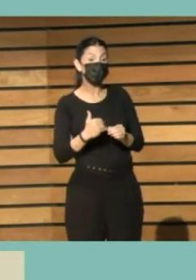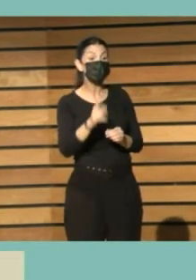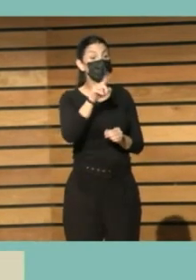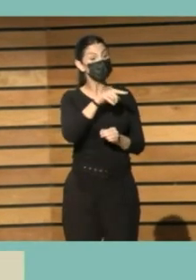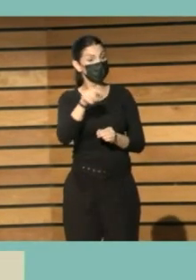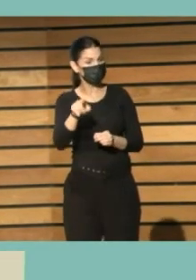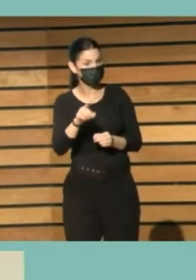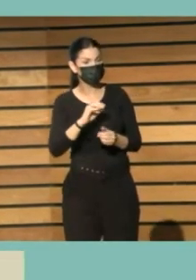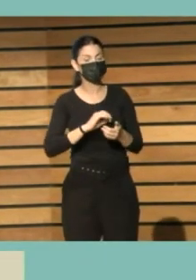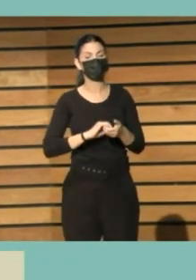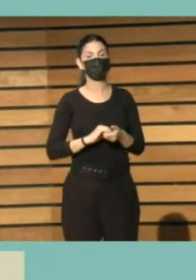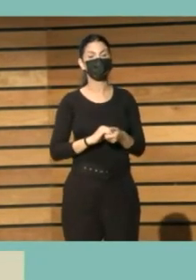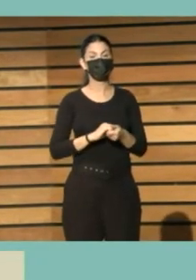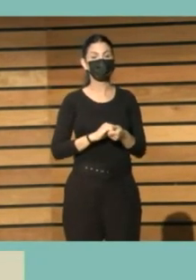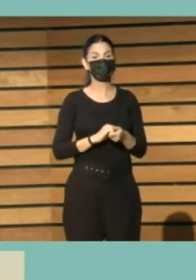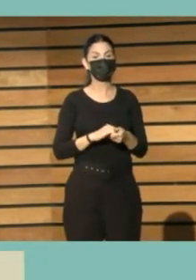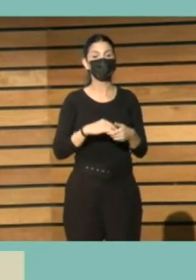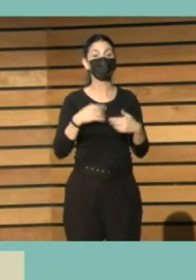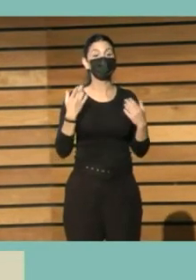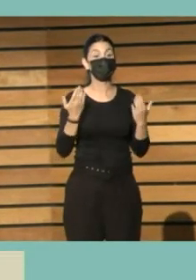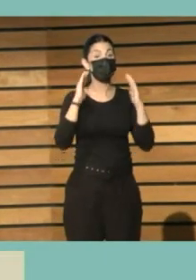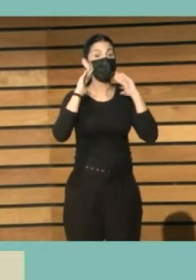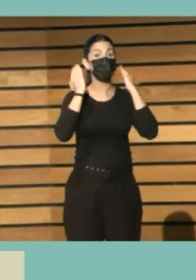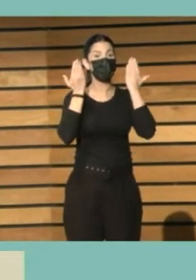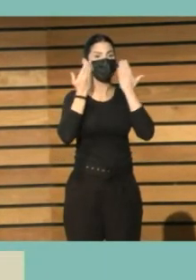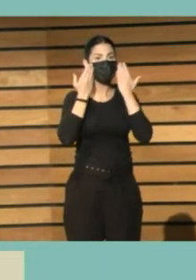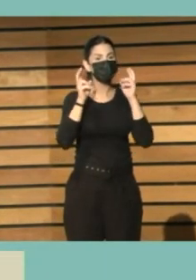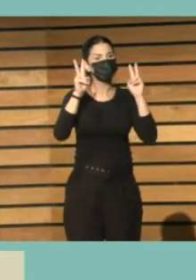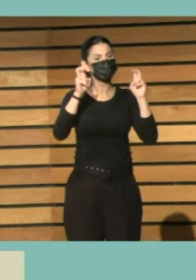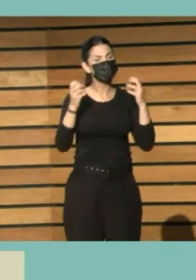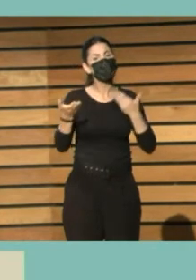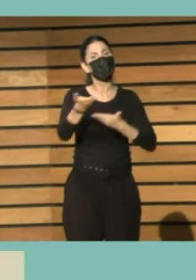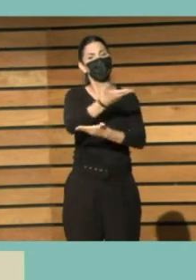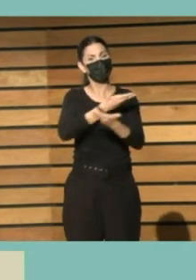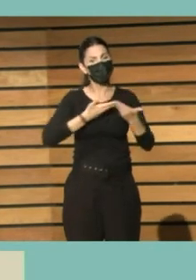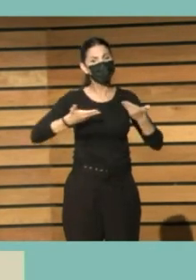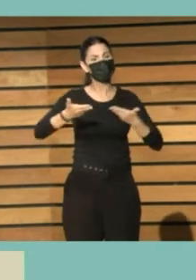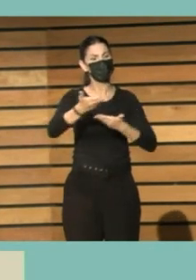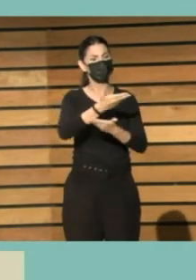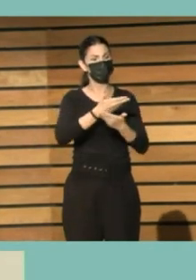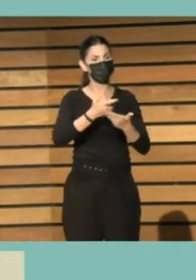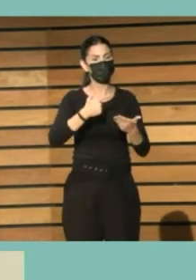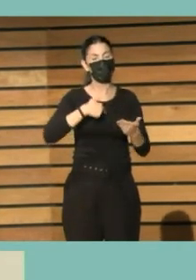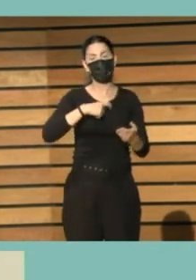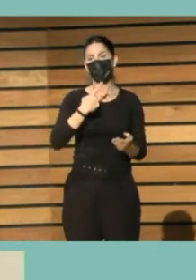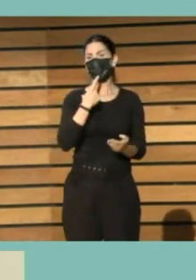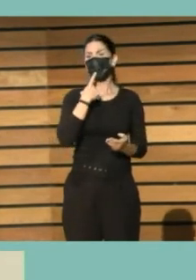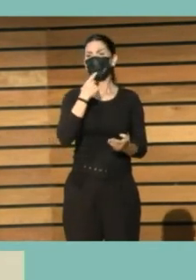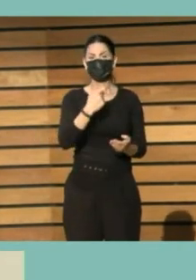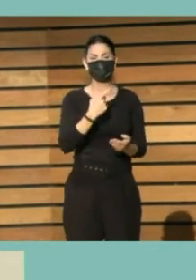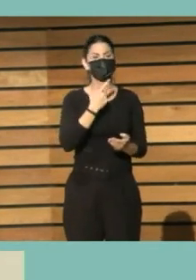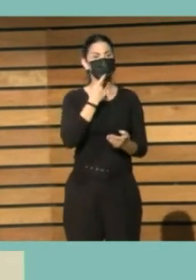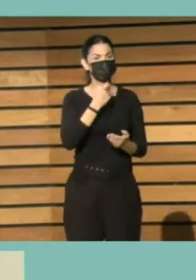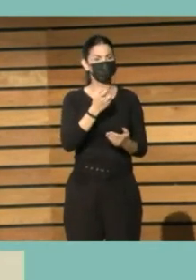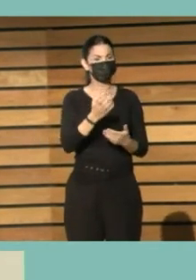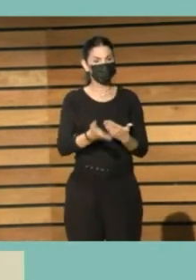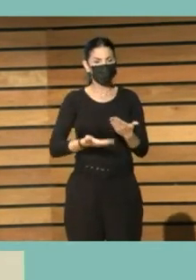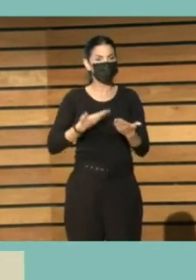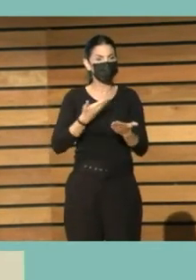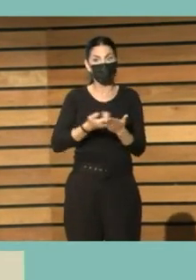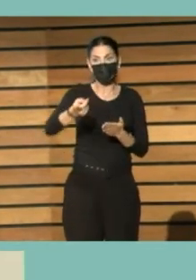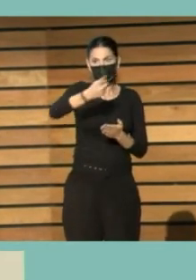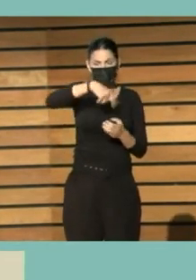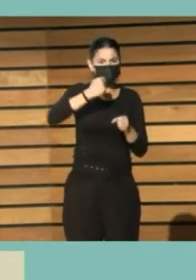es una mirada, en este congreso, de la cooperación nuestra. Nos costó atrevernos a decir, trabajamos juntos y tenemos